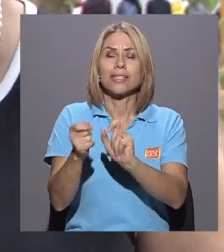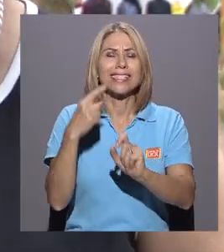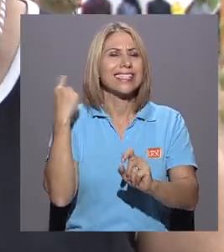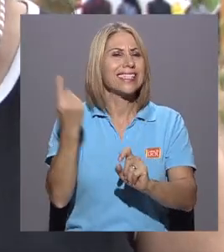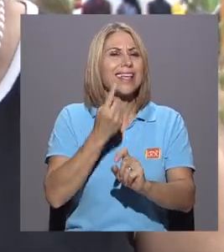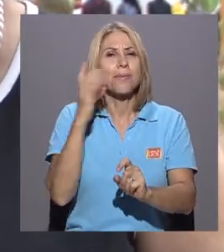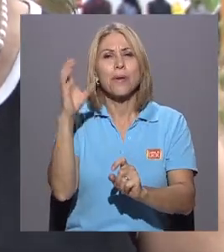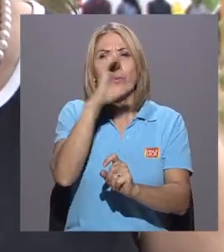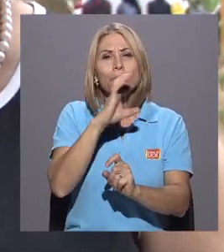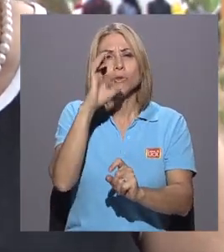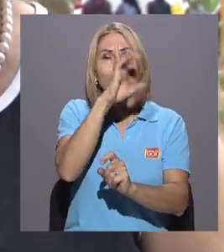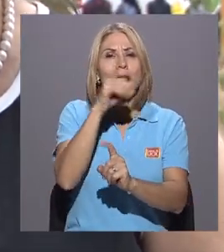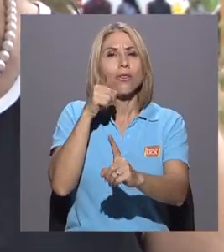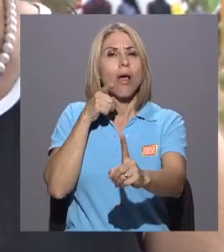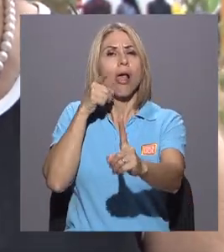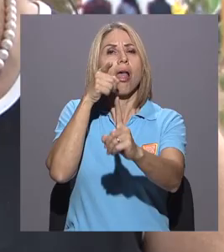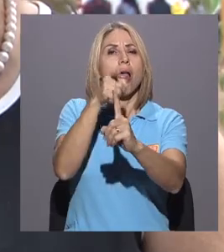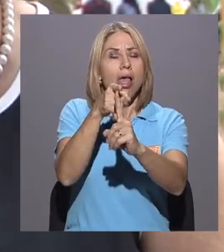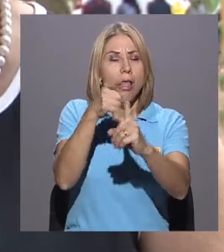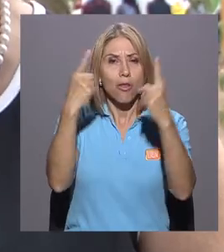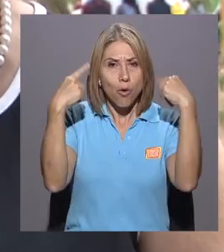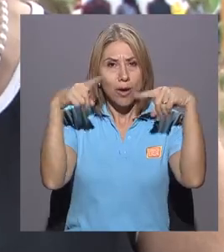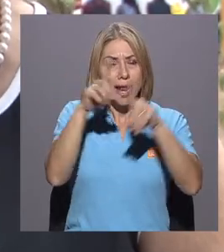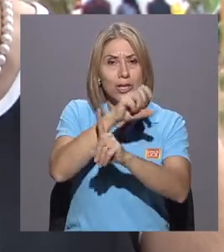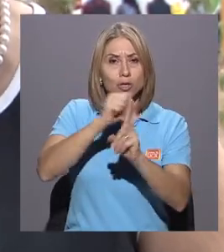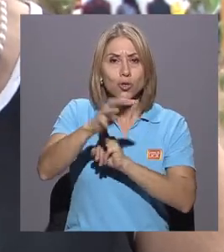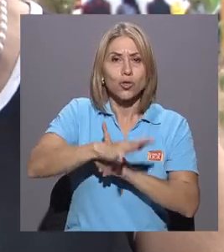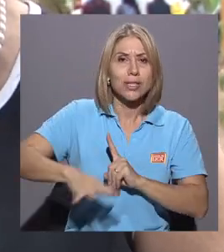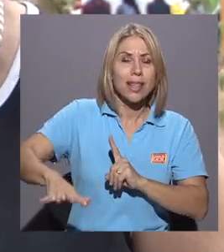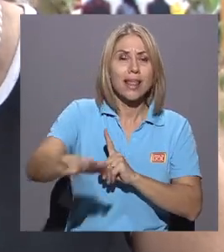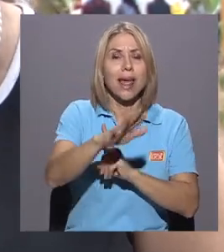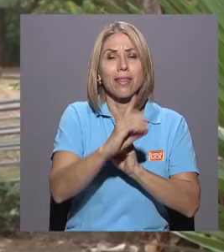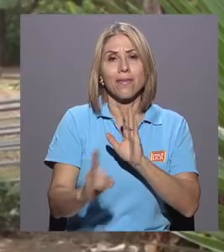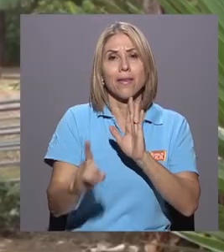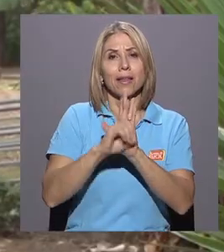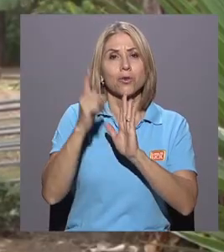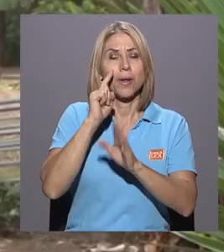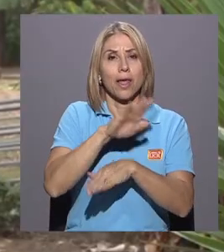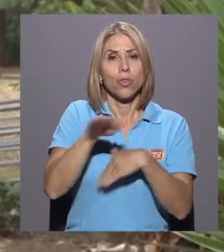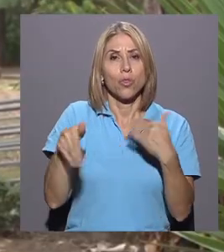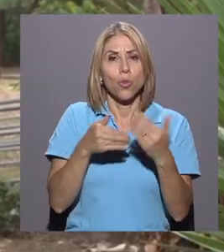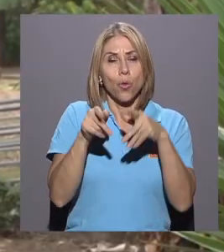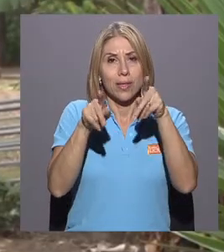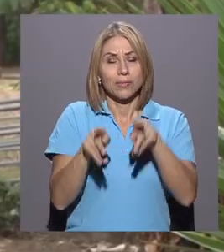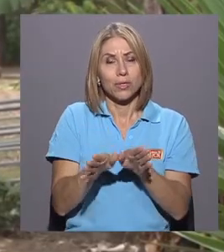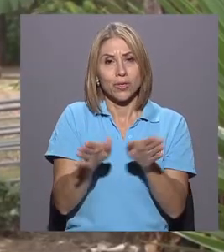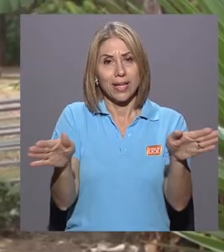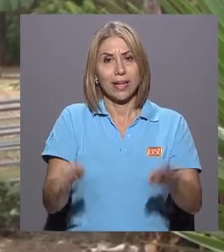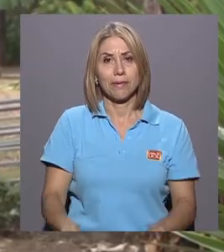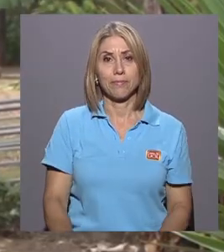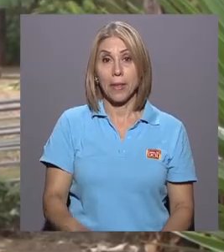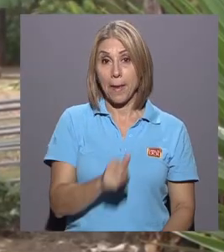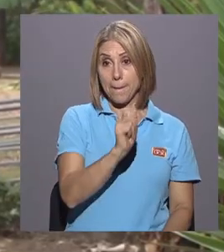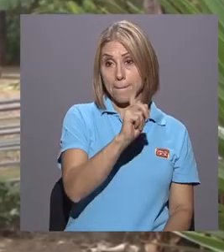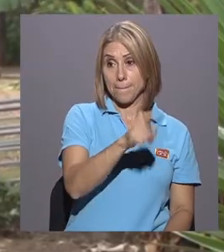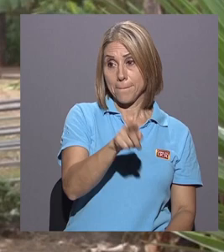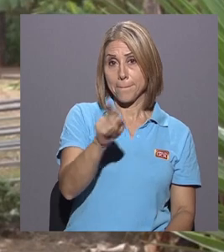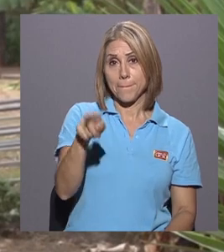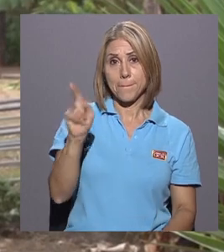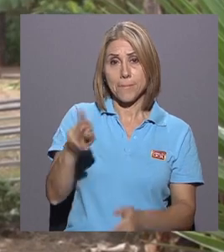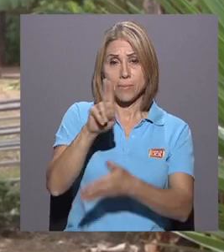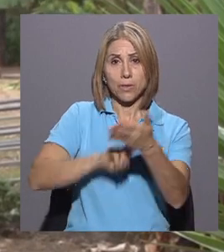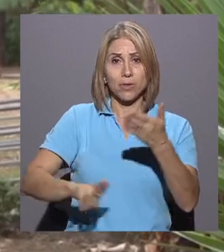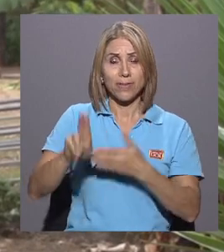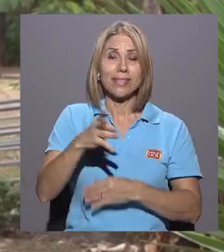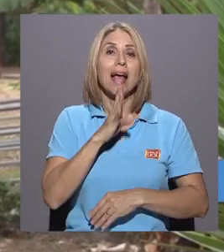siempre de una sociedad, de un estado de derecho para todos y todas. Las universidades mismas han reconocido que tienen problemas de